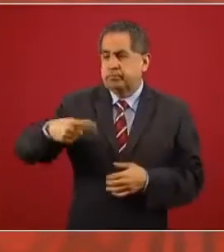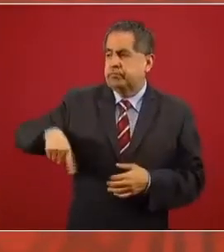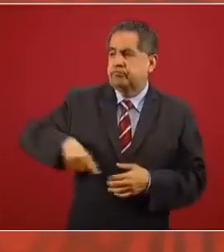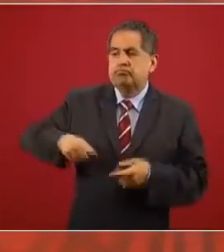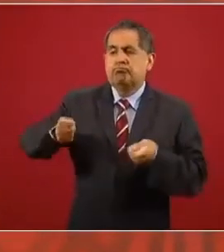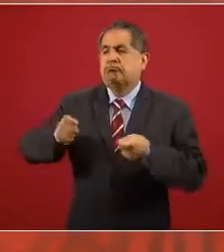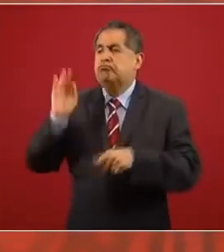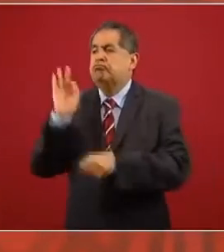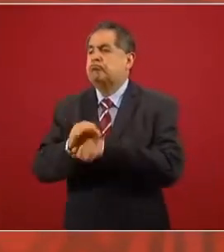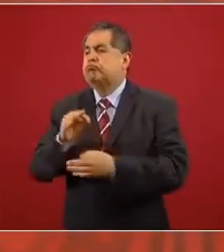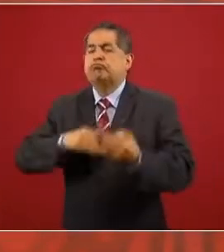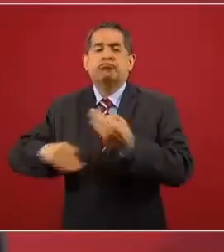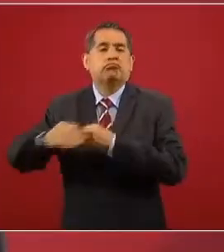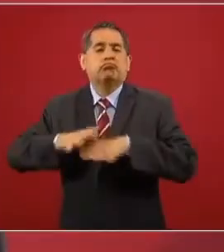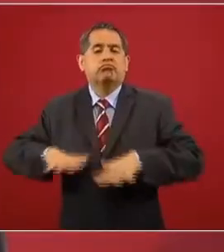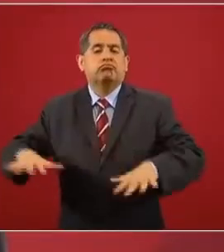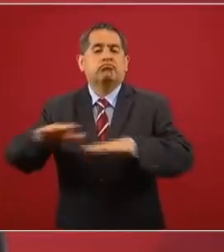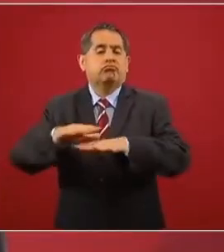representar a todos.